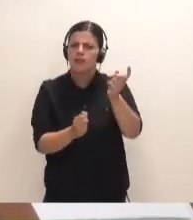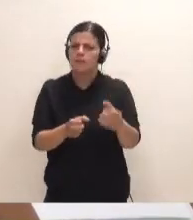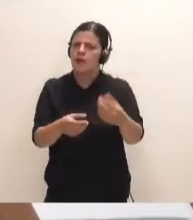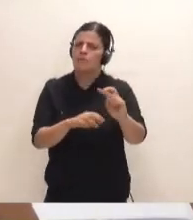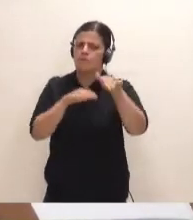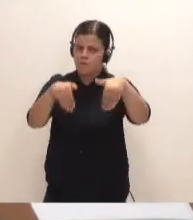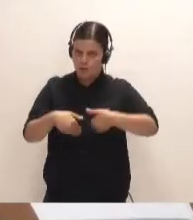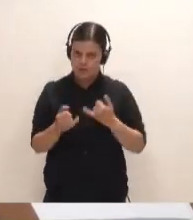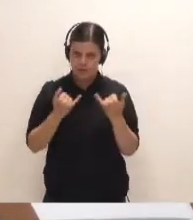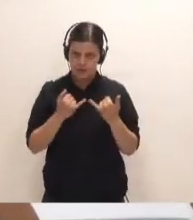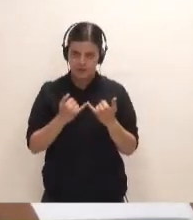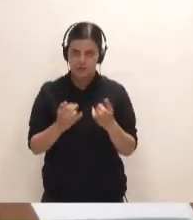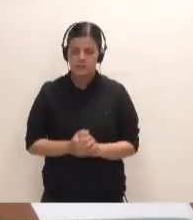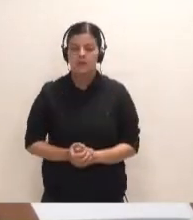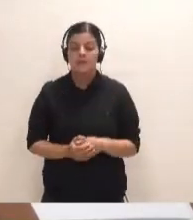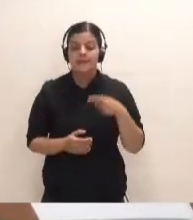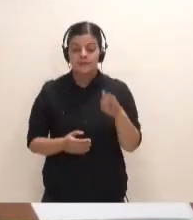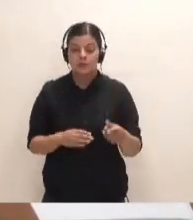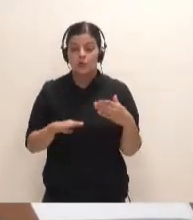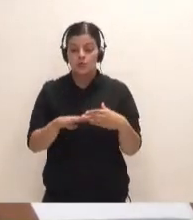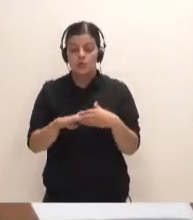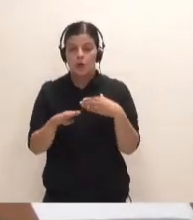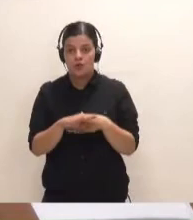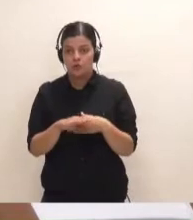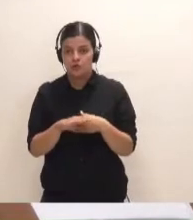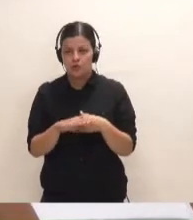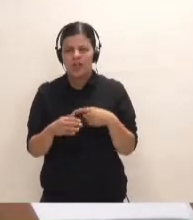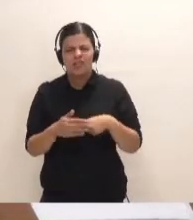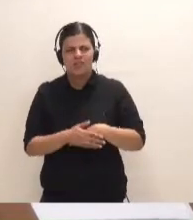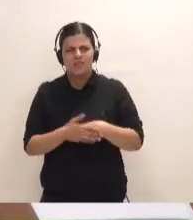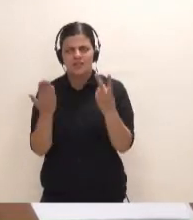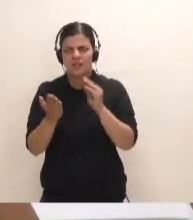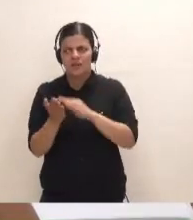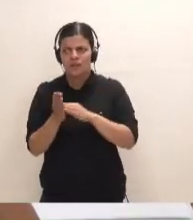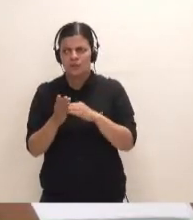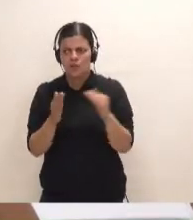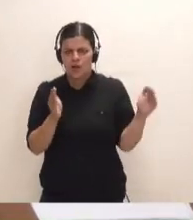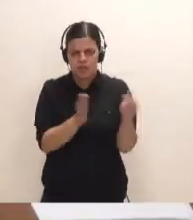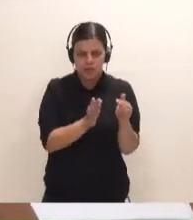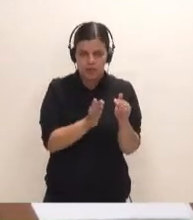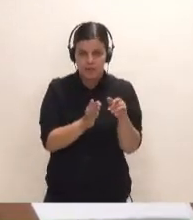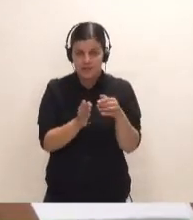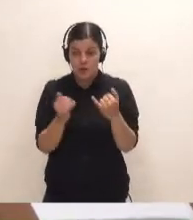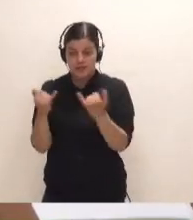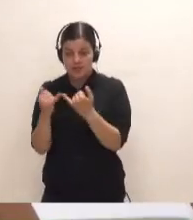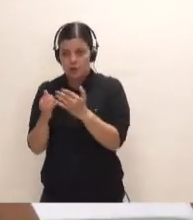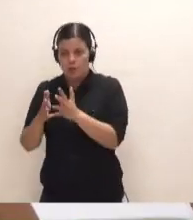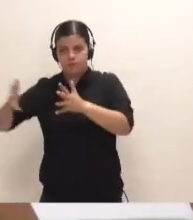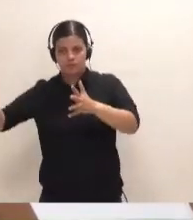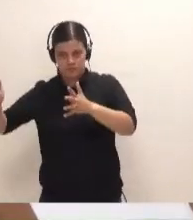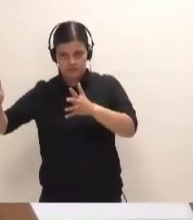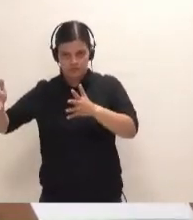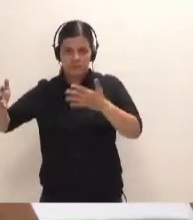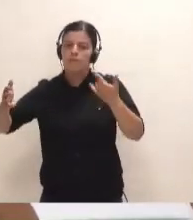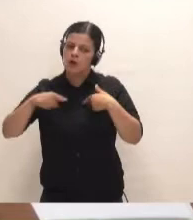siendo un puerto 17 veces más pequeño que el puerto de Santa Cruz, tiene más tráfico de